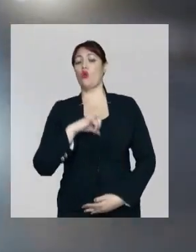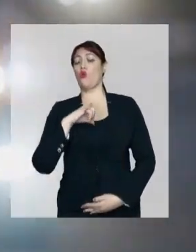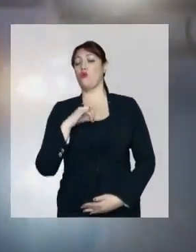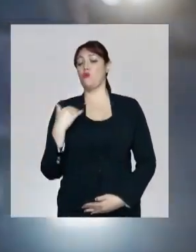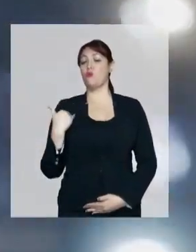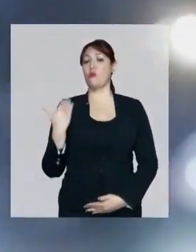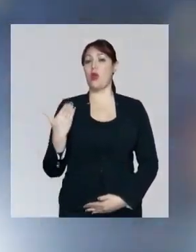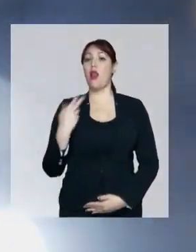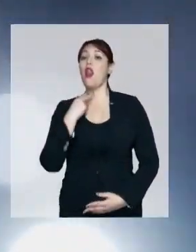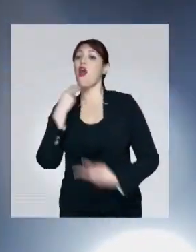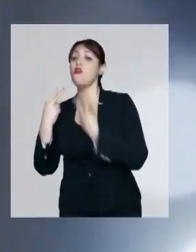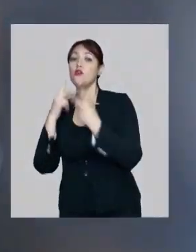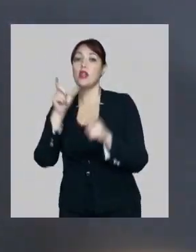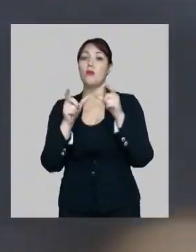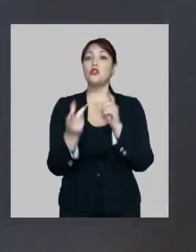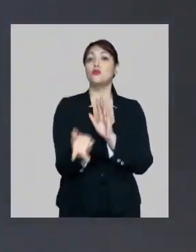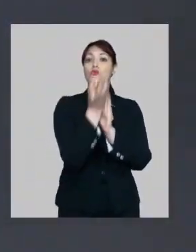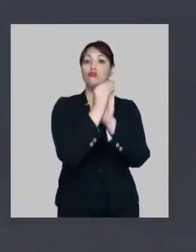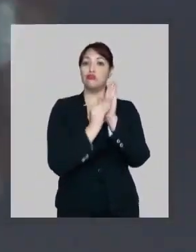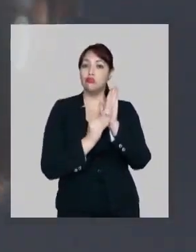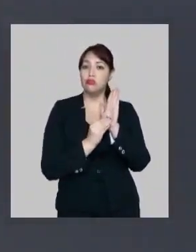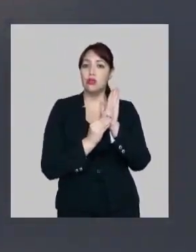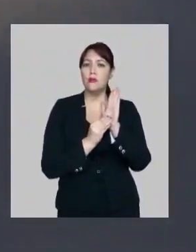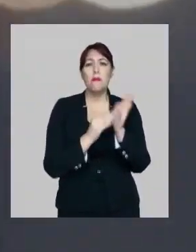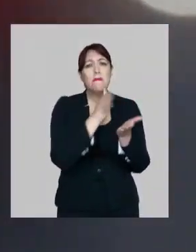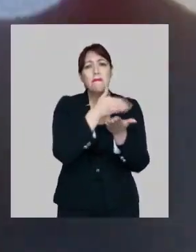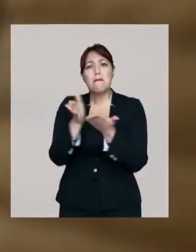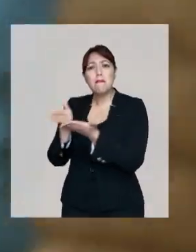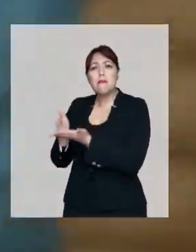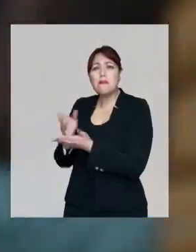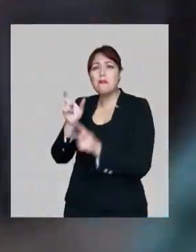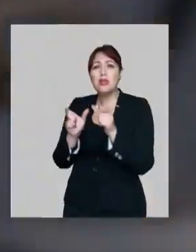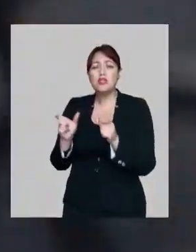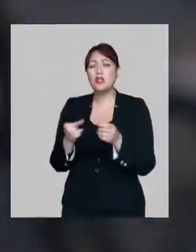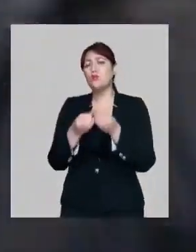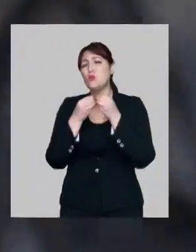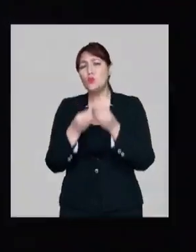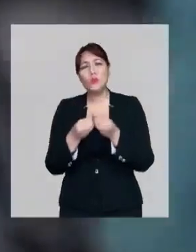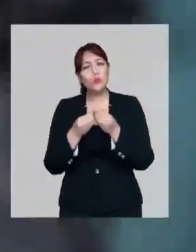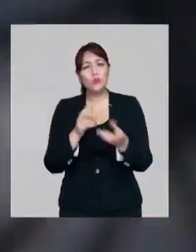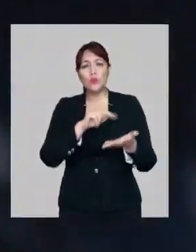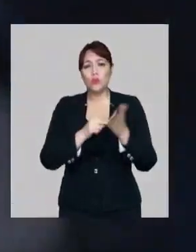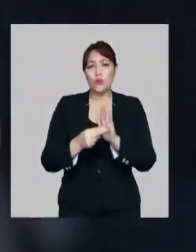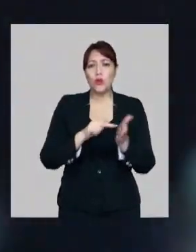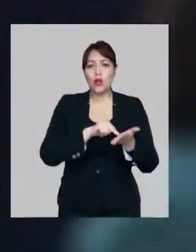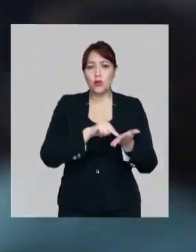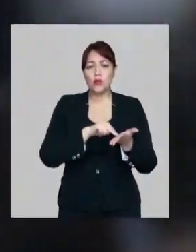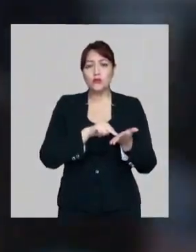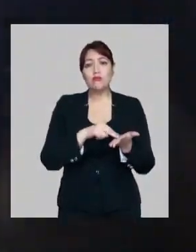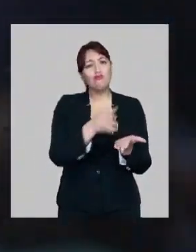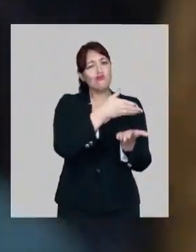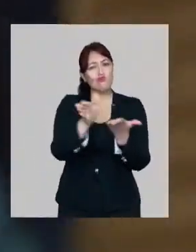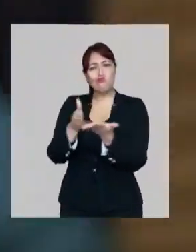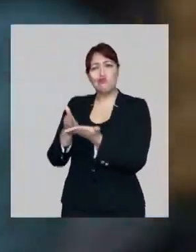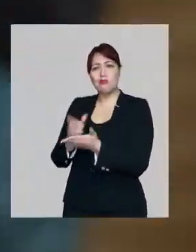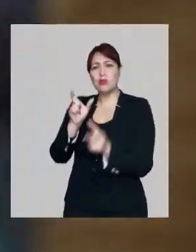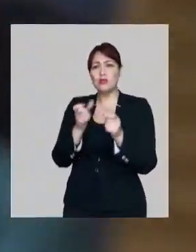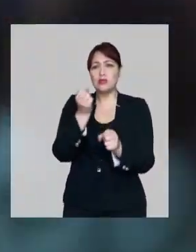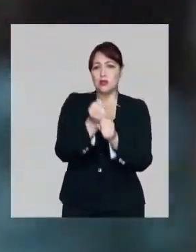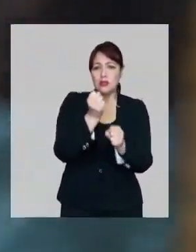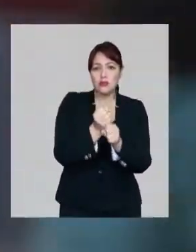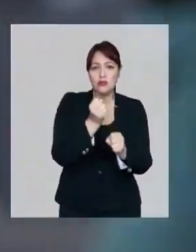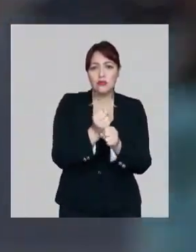voz de todos, pero dejando fuera a miles y miles de chilenos con sus causas. Esta es una propuesta que excluye a cientos de chilenos